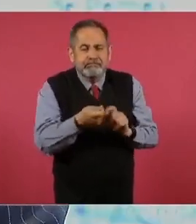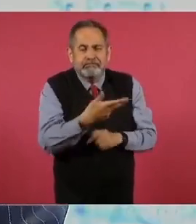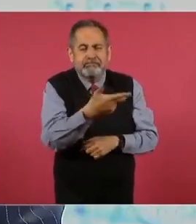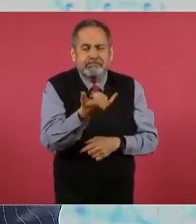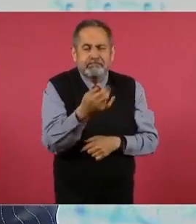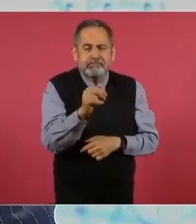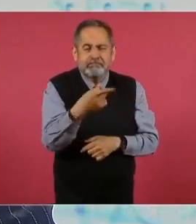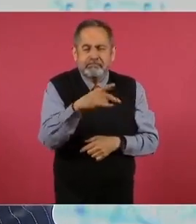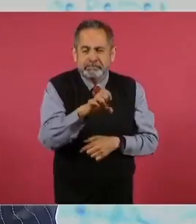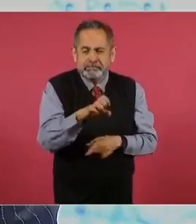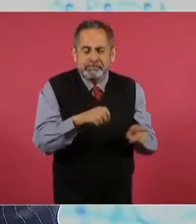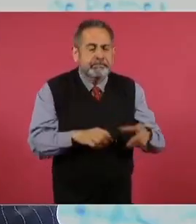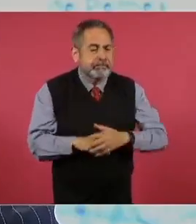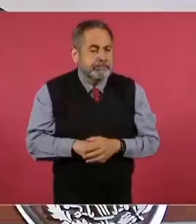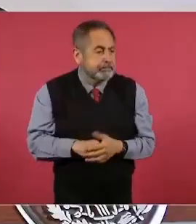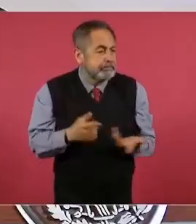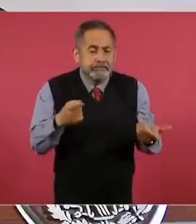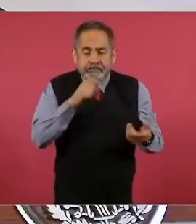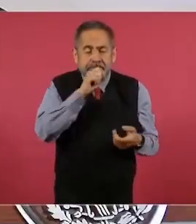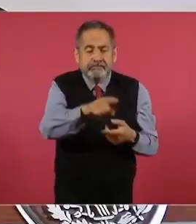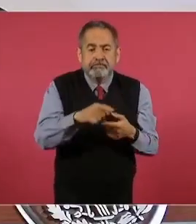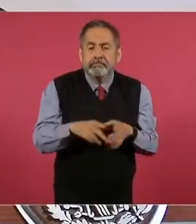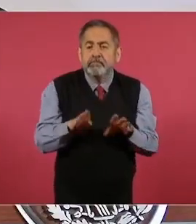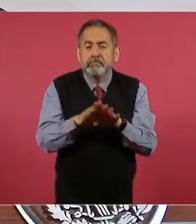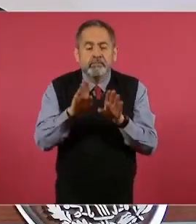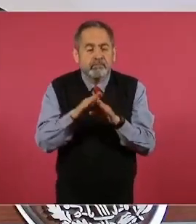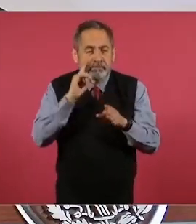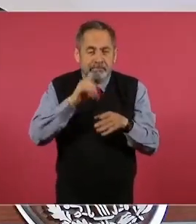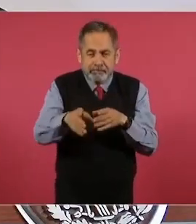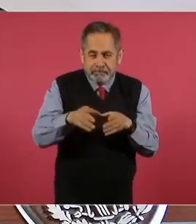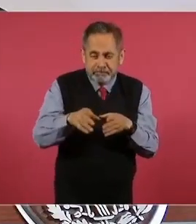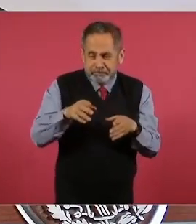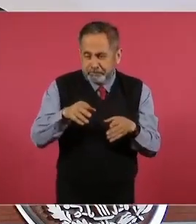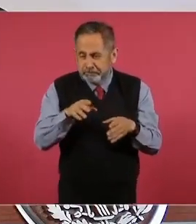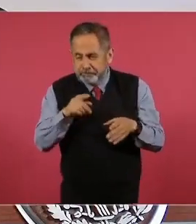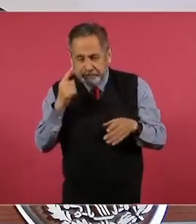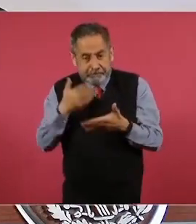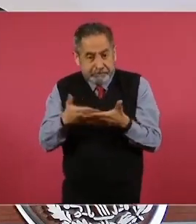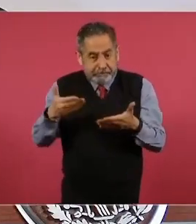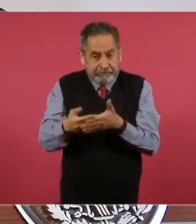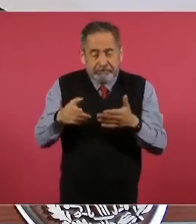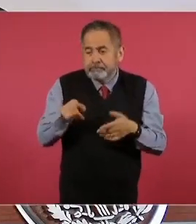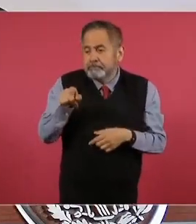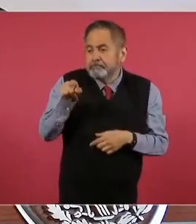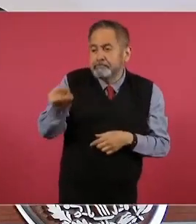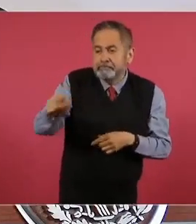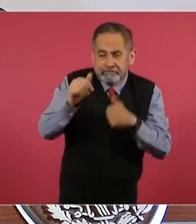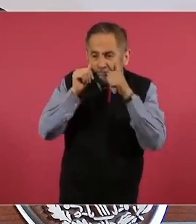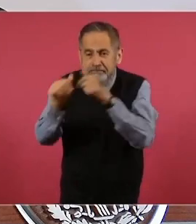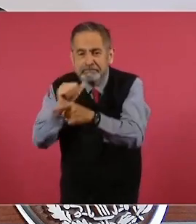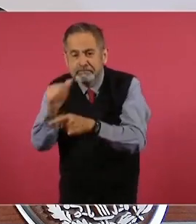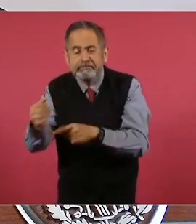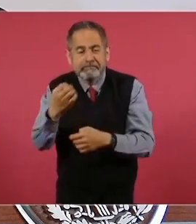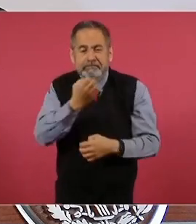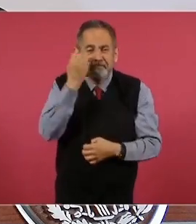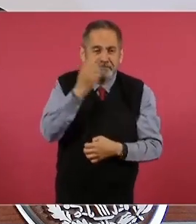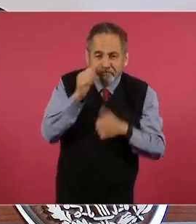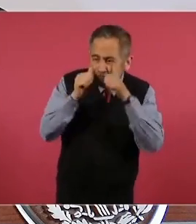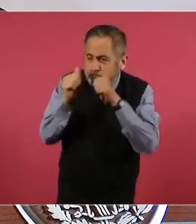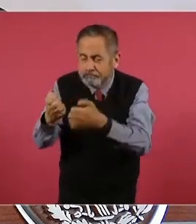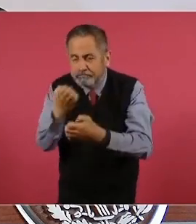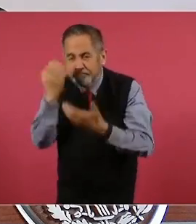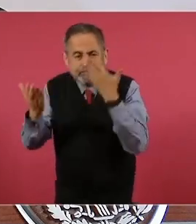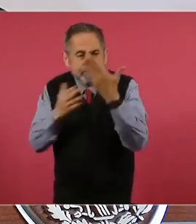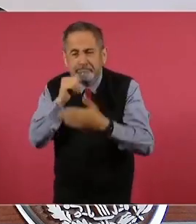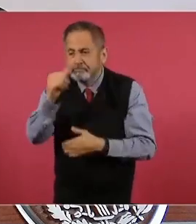la concentración del capital en el corredor industrial, lo que acentuó el rezago educativo, la